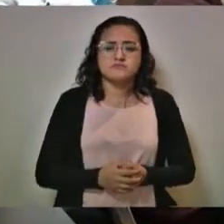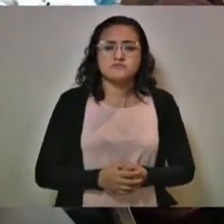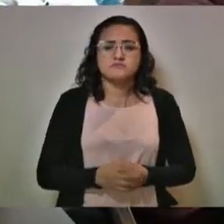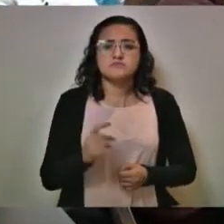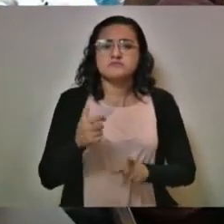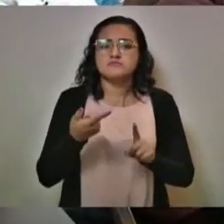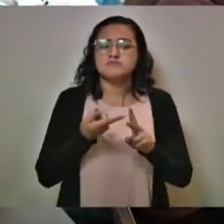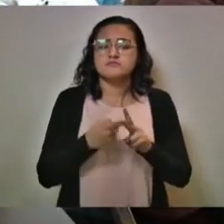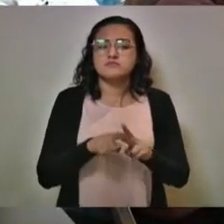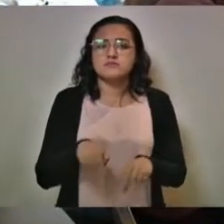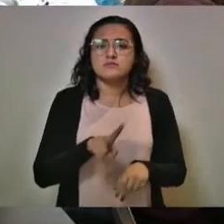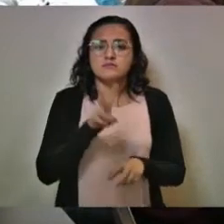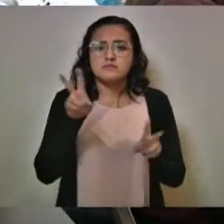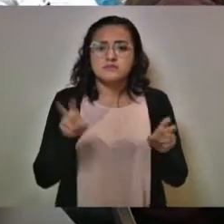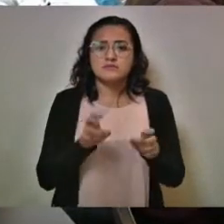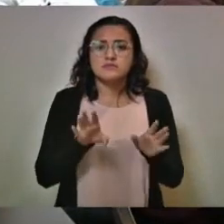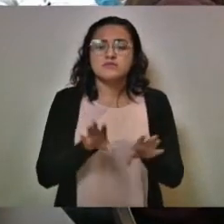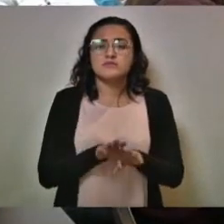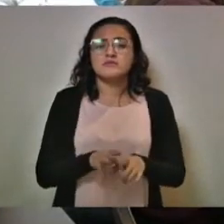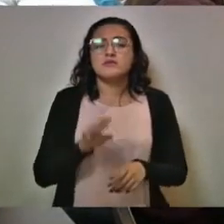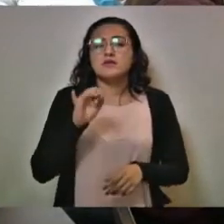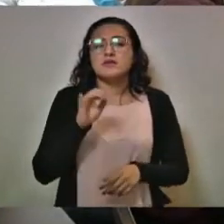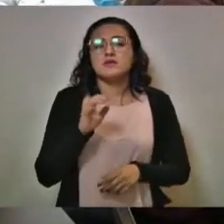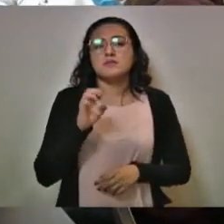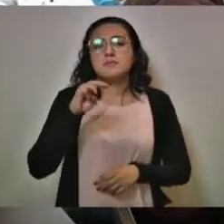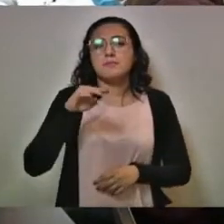Iniciamos con este tema. Manuel Herrera, Imagen Televisión.